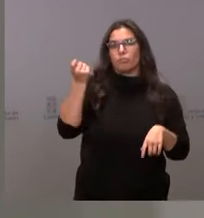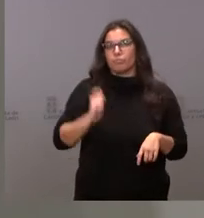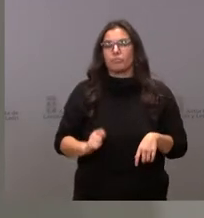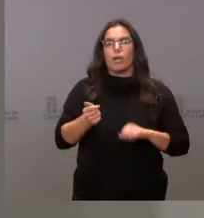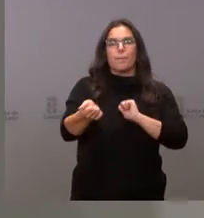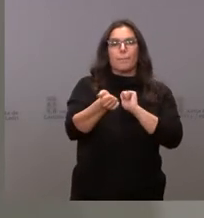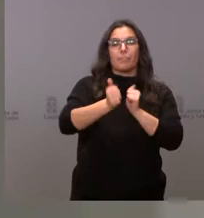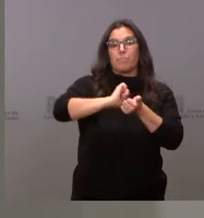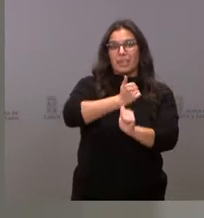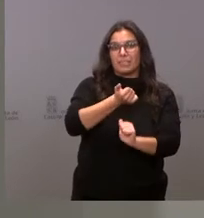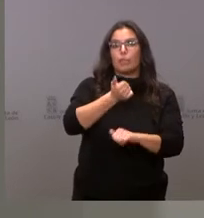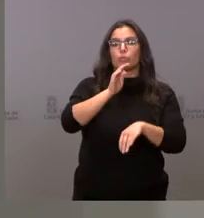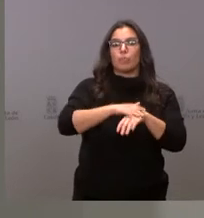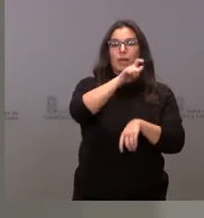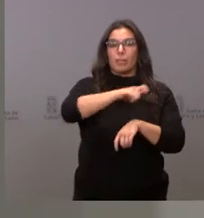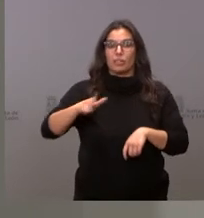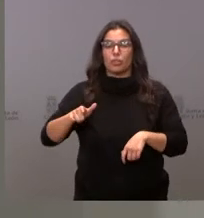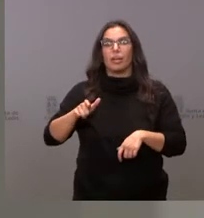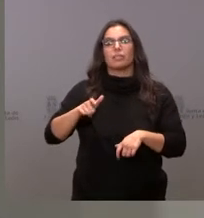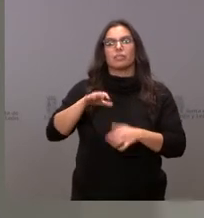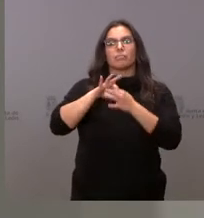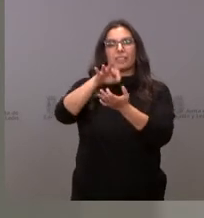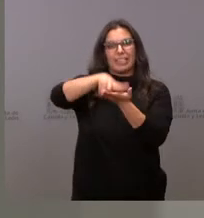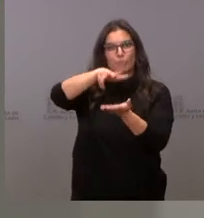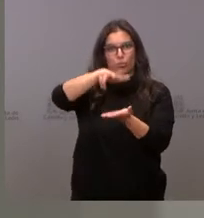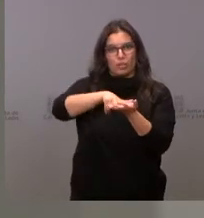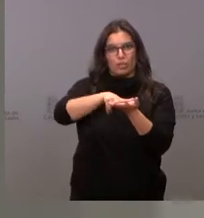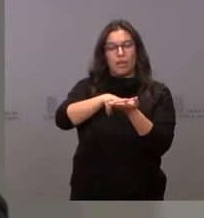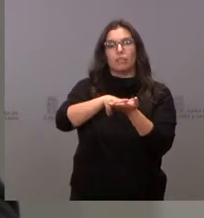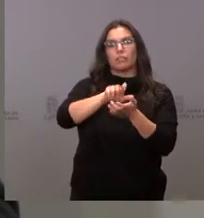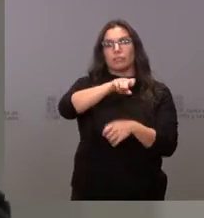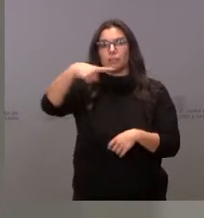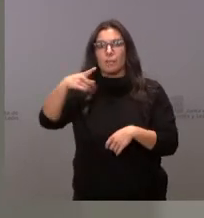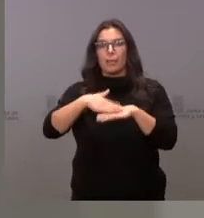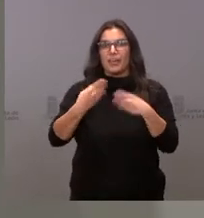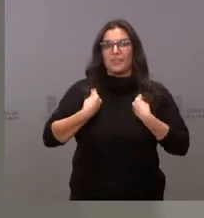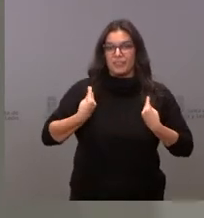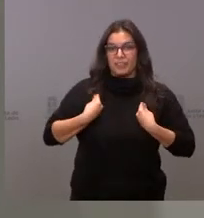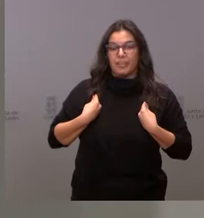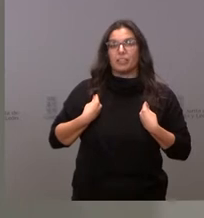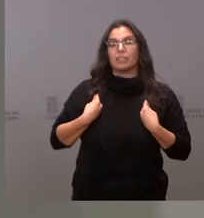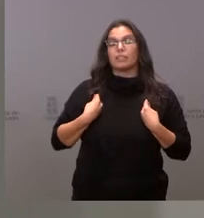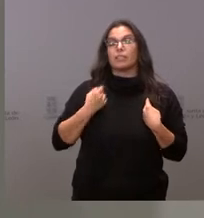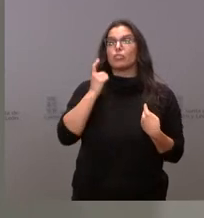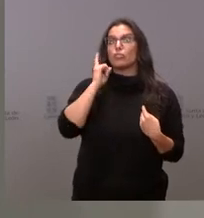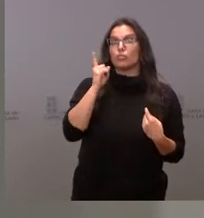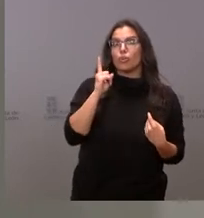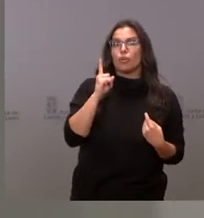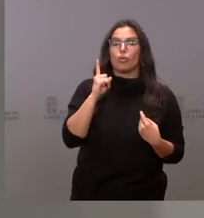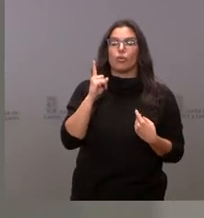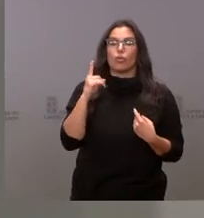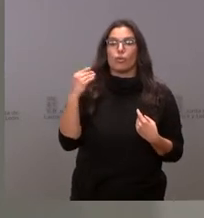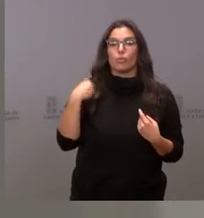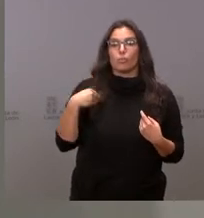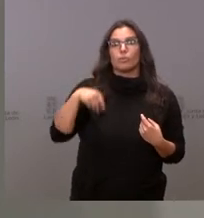préstamos a las personas físicas con garantía hipotecaria sobre inmuebles de uso residencial y que operen exclusivamente con prestatarios